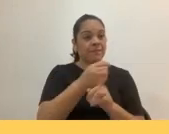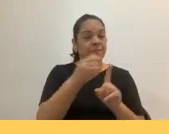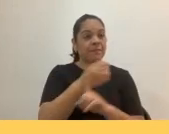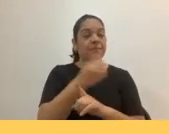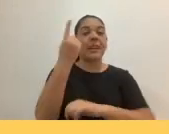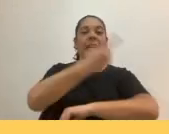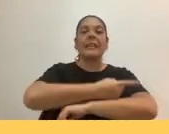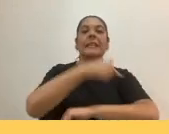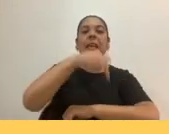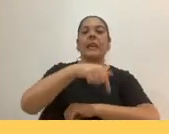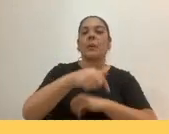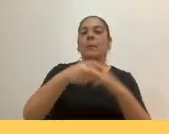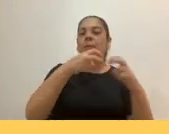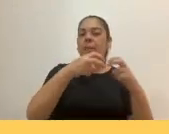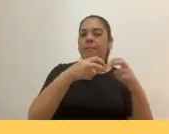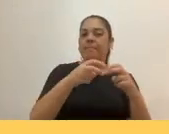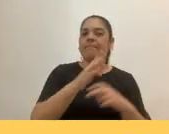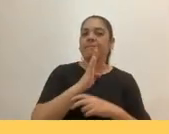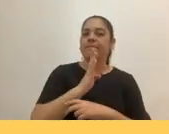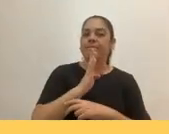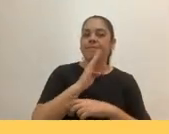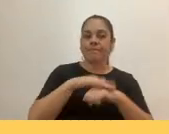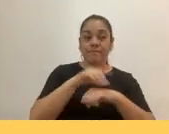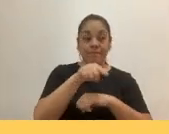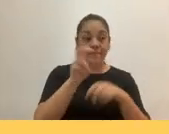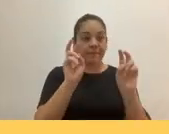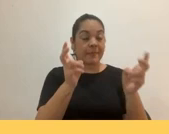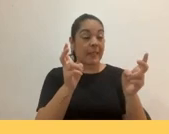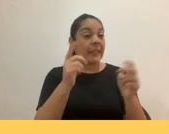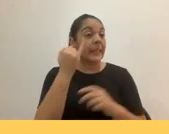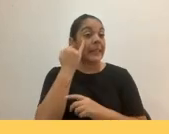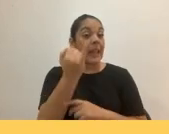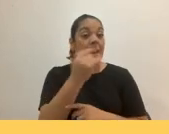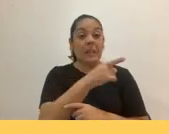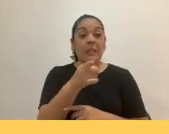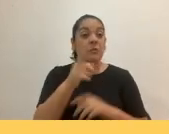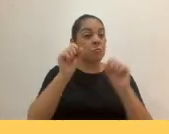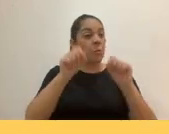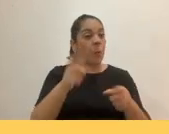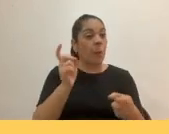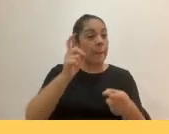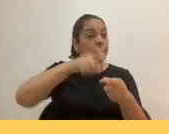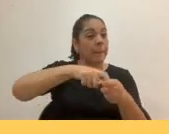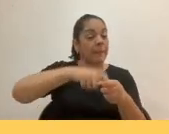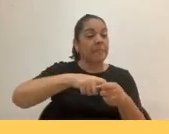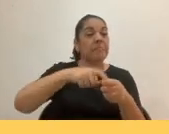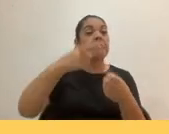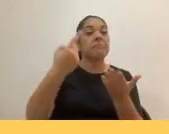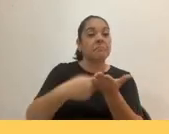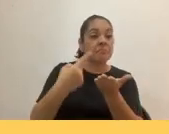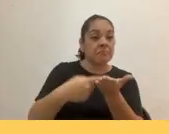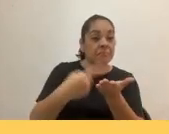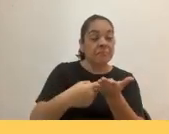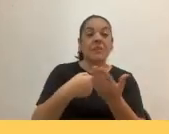problematizar un poco en torno a este tema. La idea es que el espacio sea un espacio participativo, por lo que les